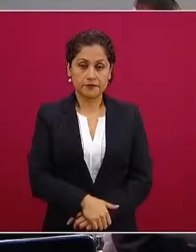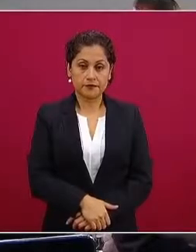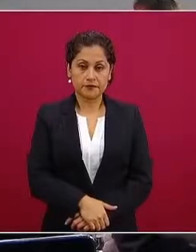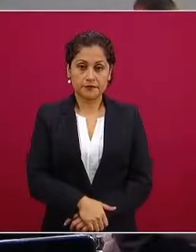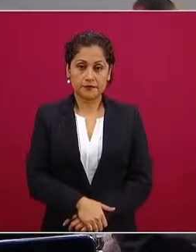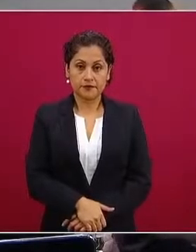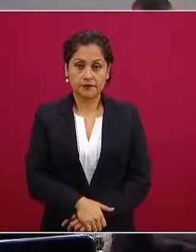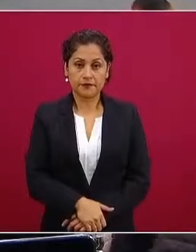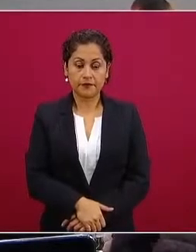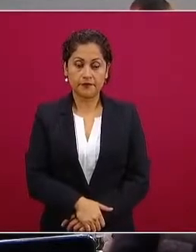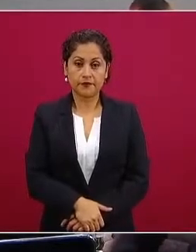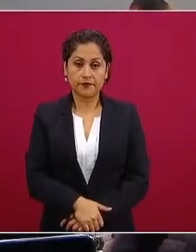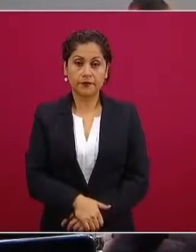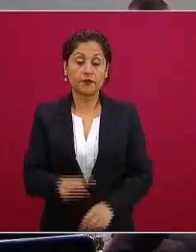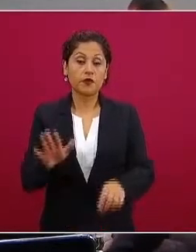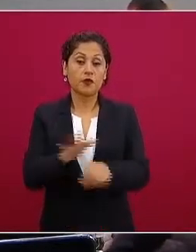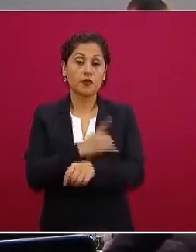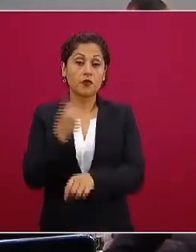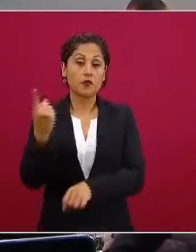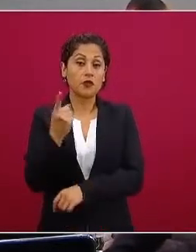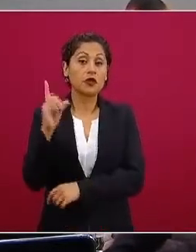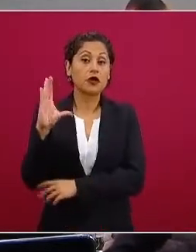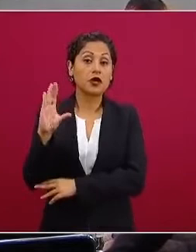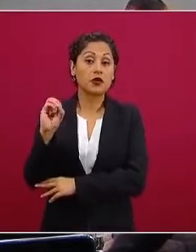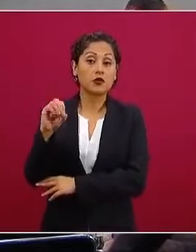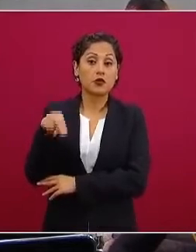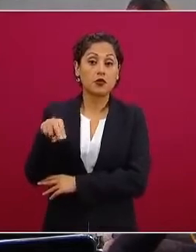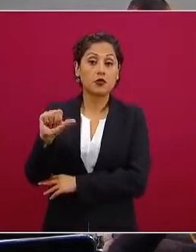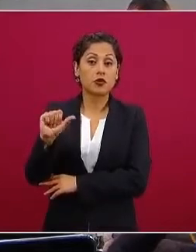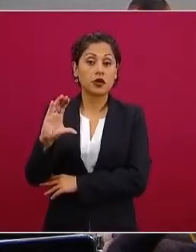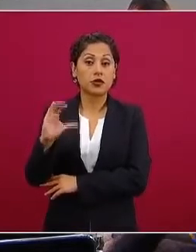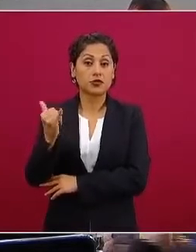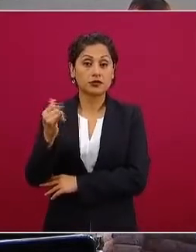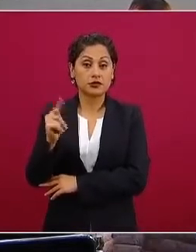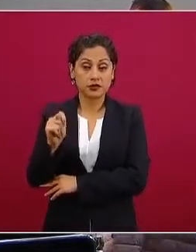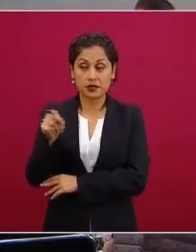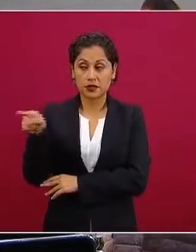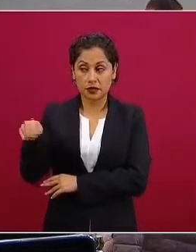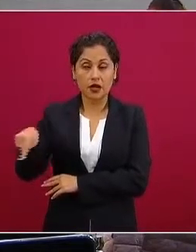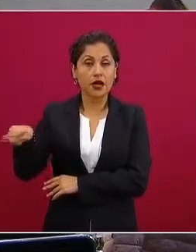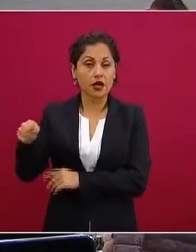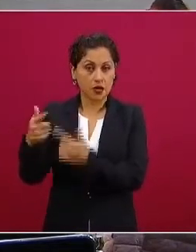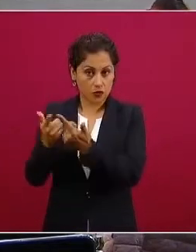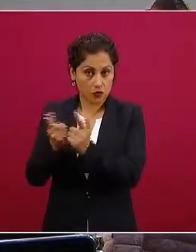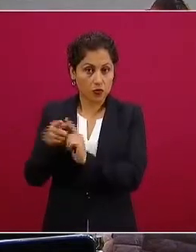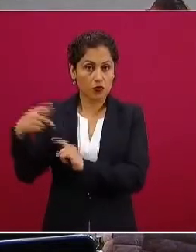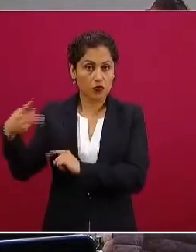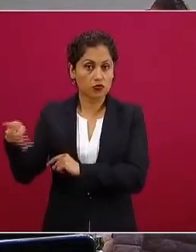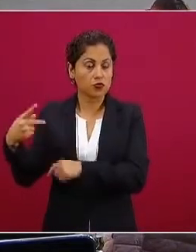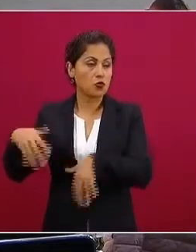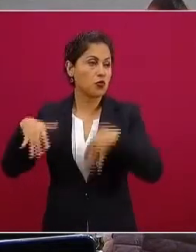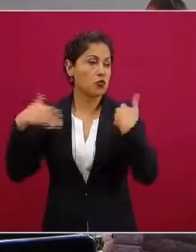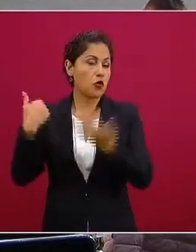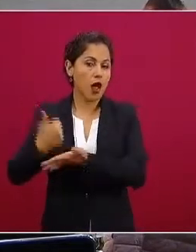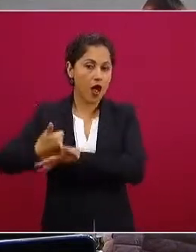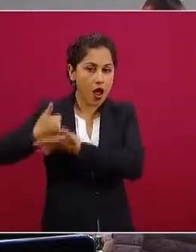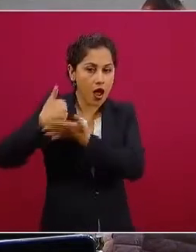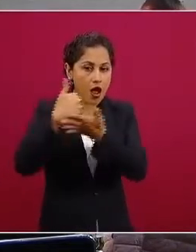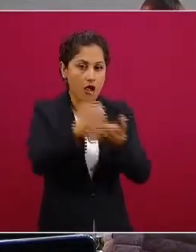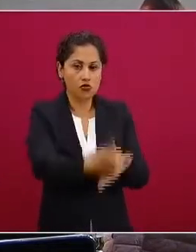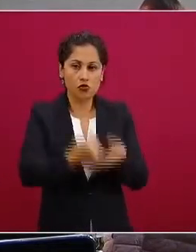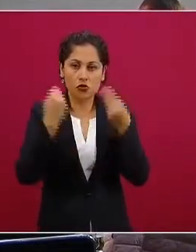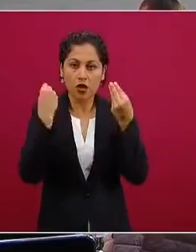porque Conacyt está ayudando mucho el grupo de Conacyt en todo lo relacionado con